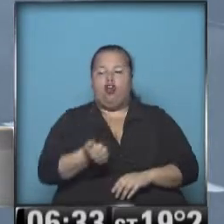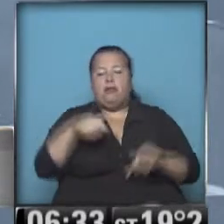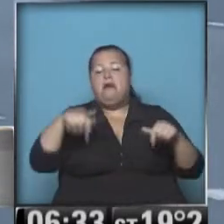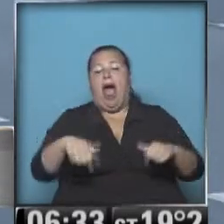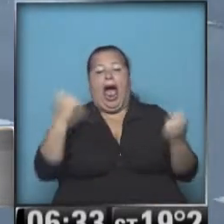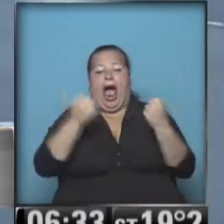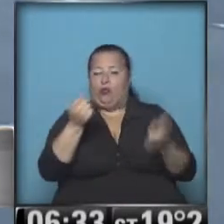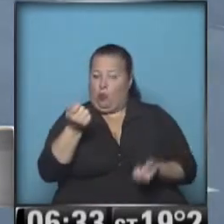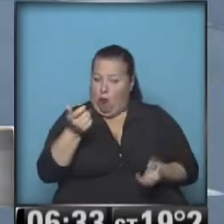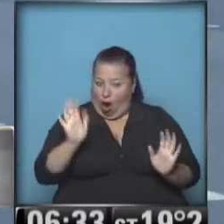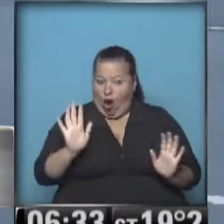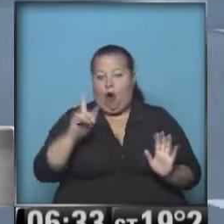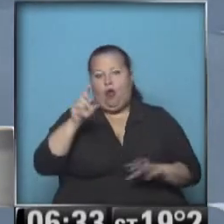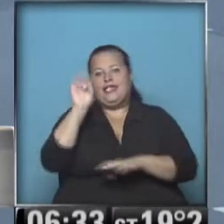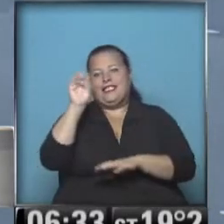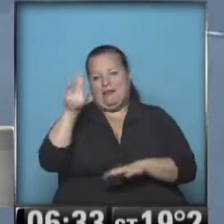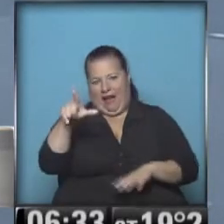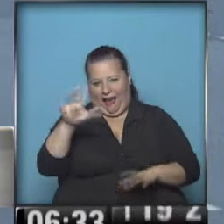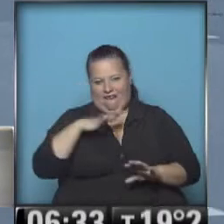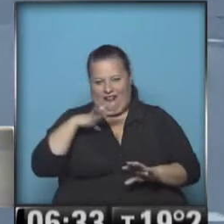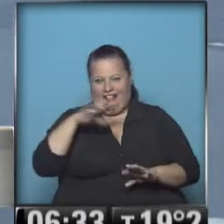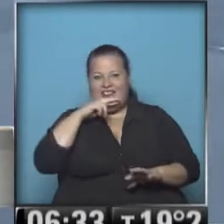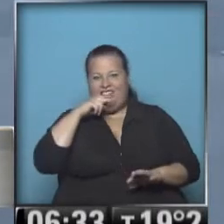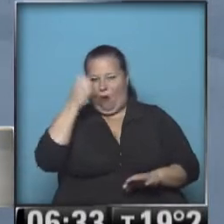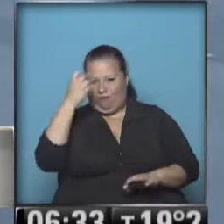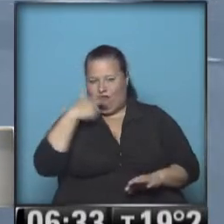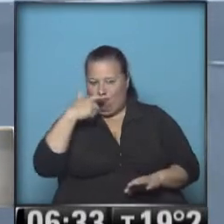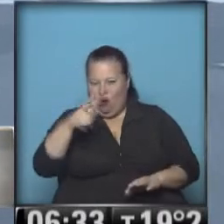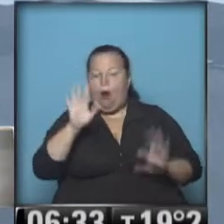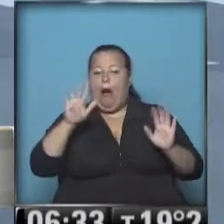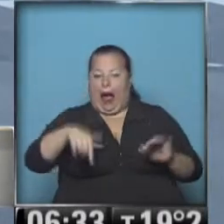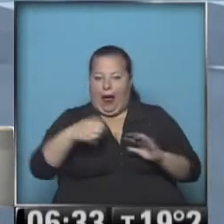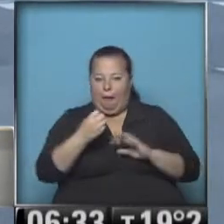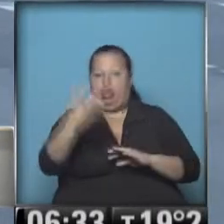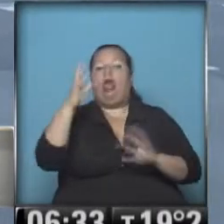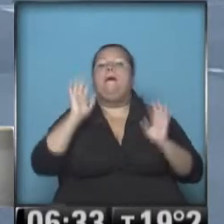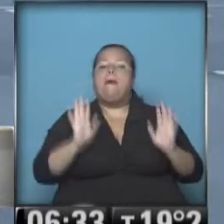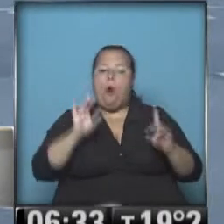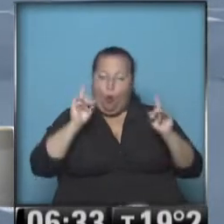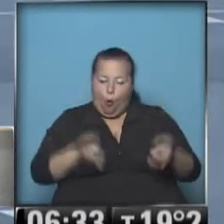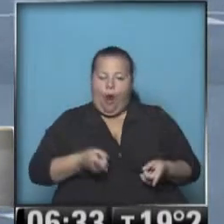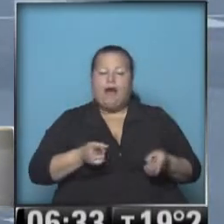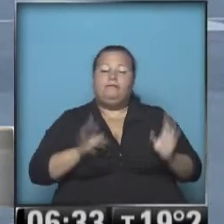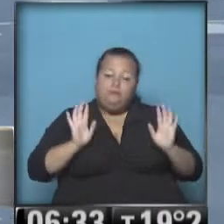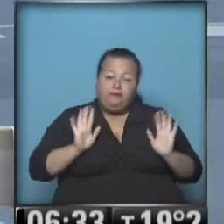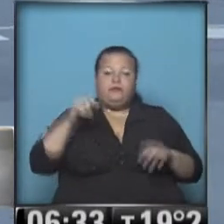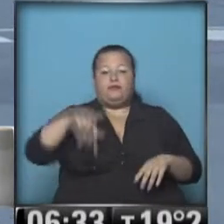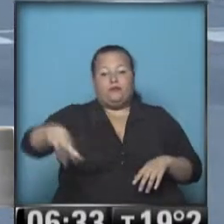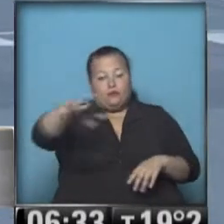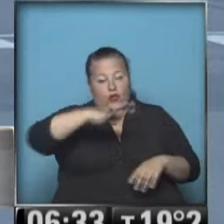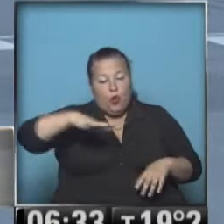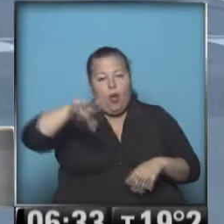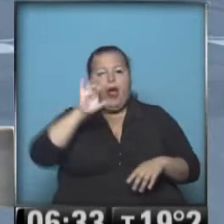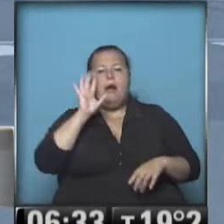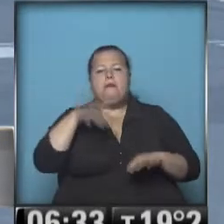poco tránsito. Bueno, hay un semáforo que todavía no ha pasado a verde. En este momento lo hace. Pero de todas maneras, podríamos decir que en este punto podemos